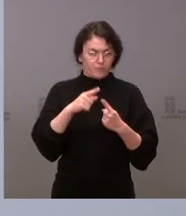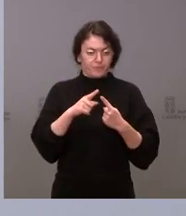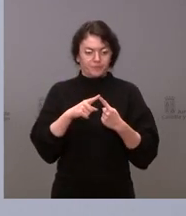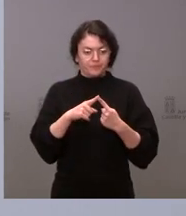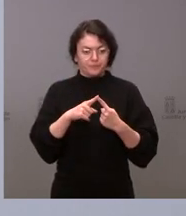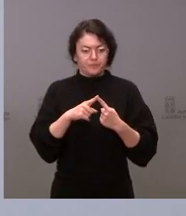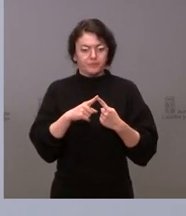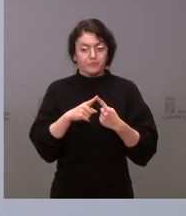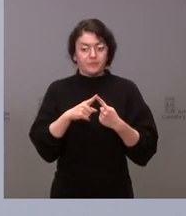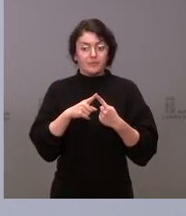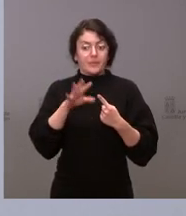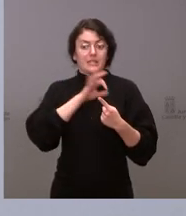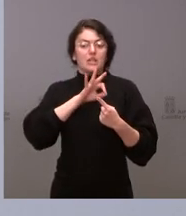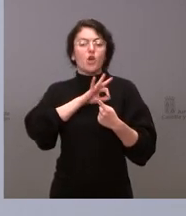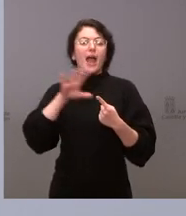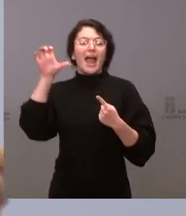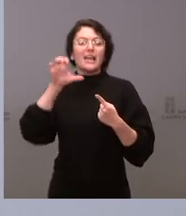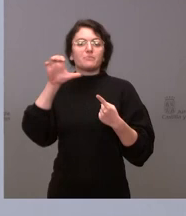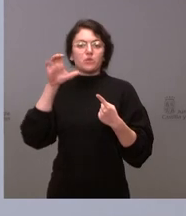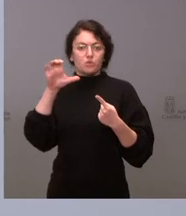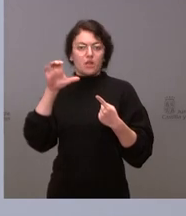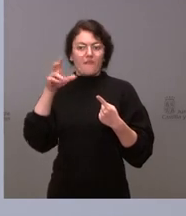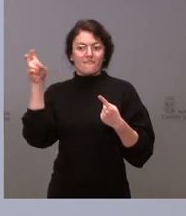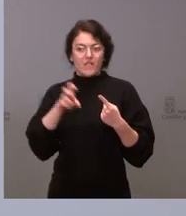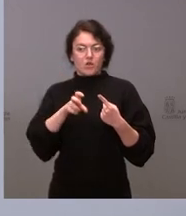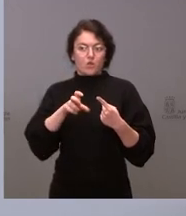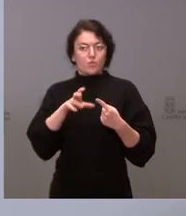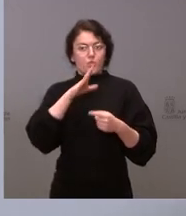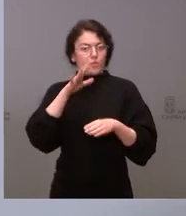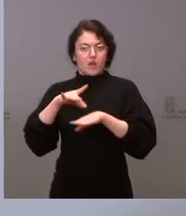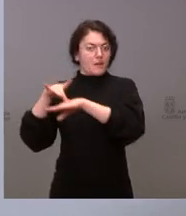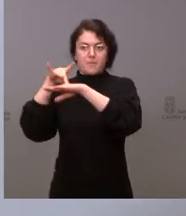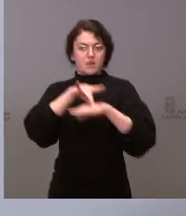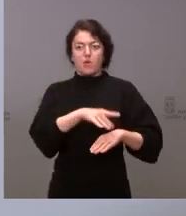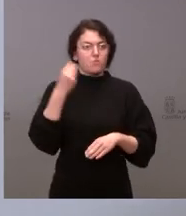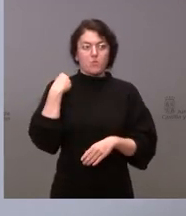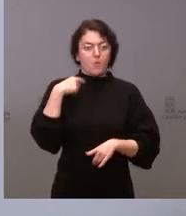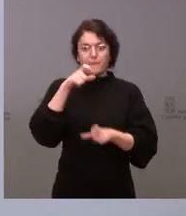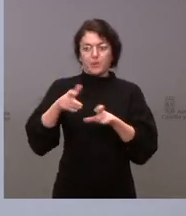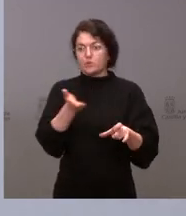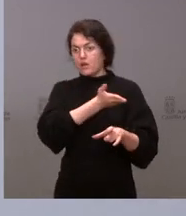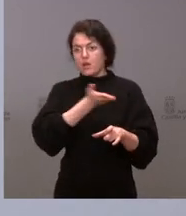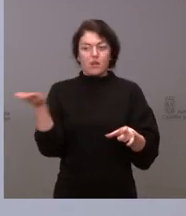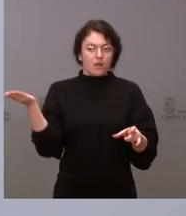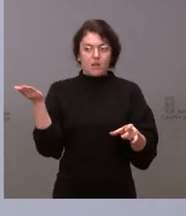señor Espinosa de los Monteros vino invitado, como tantas otras personas de otras formaciones políticas,